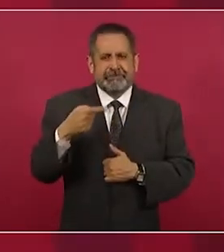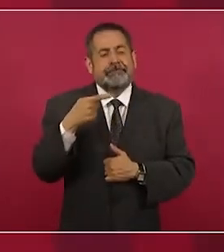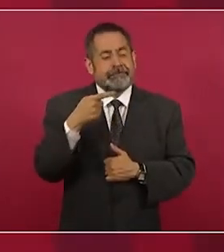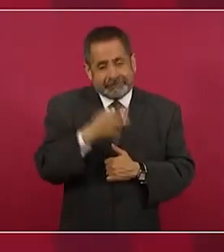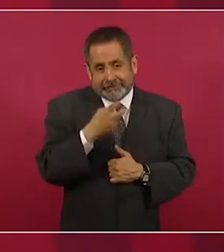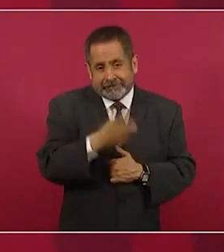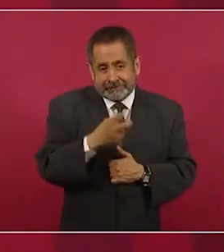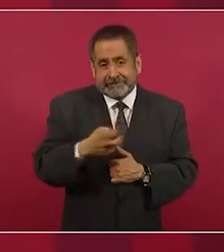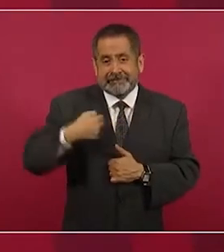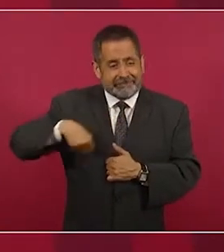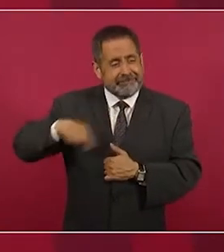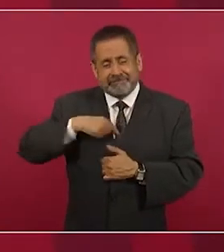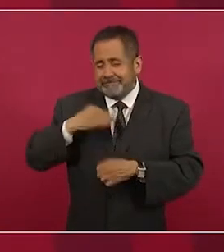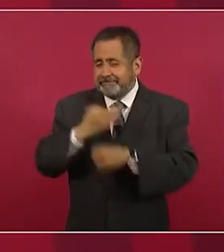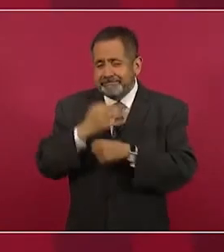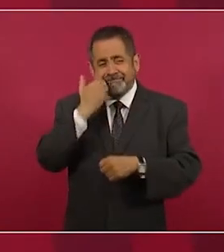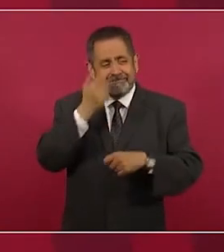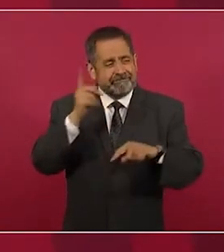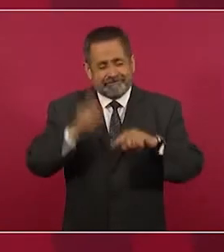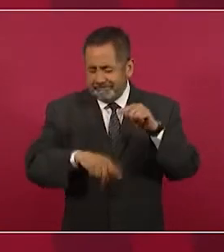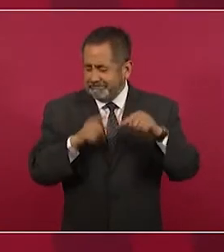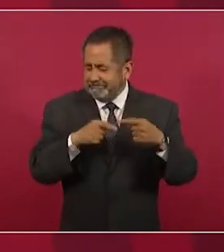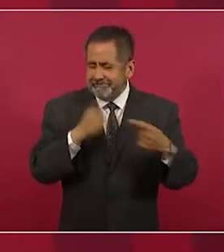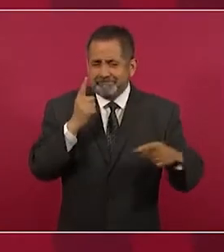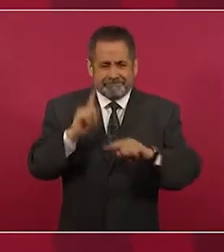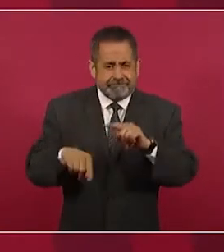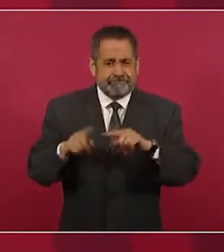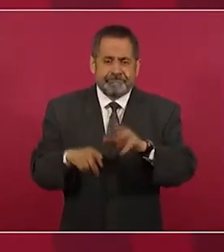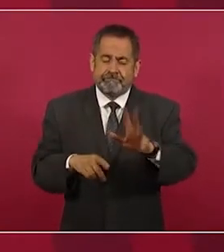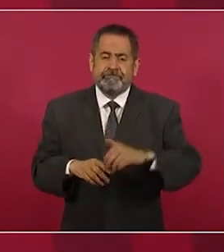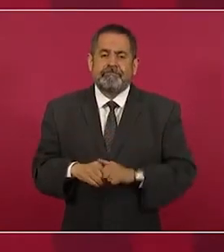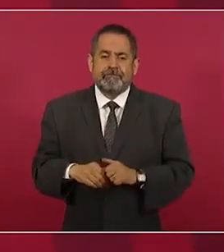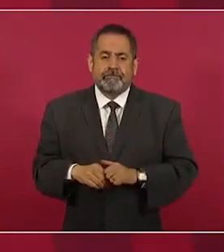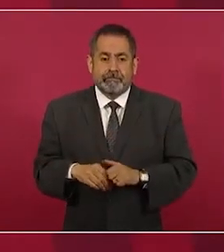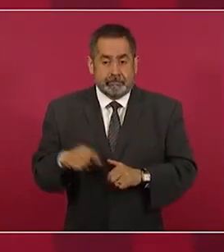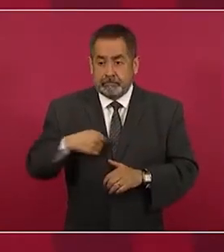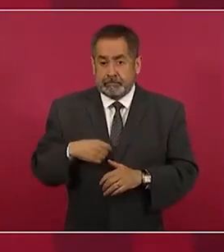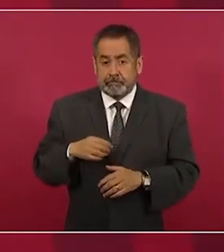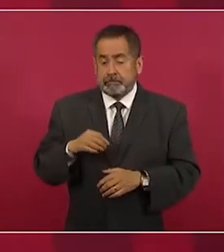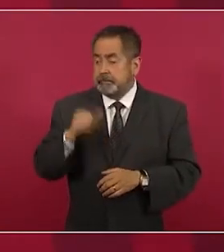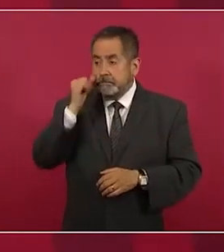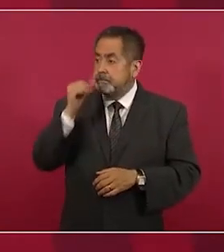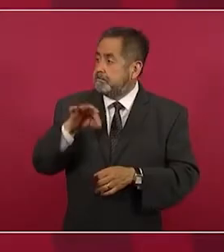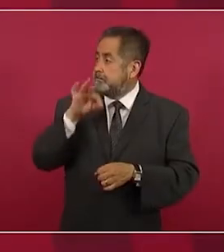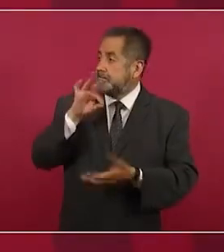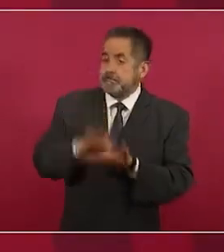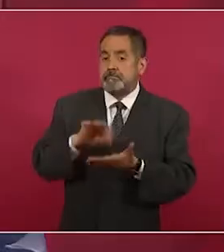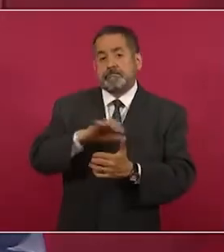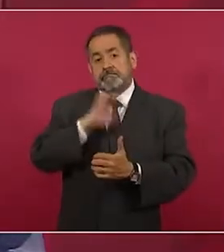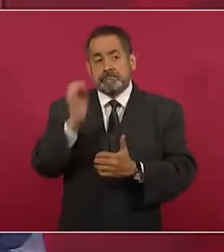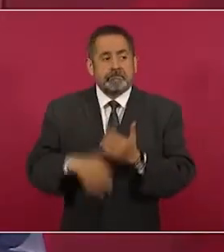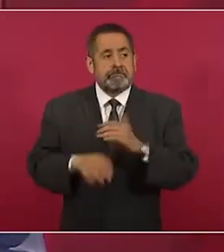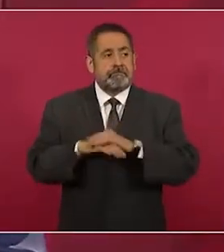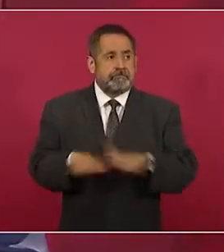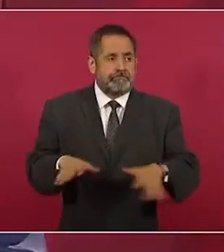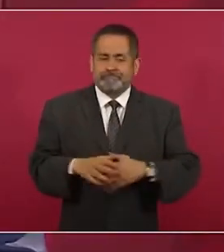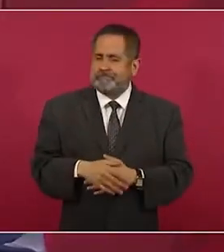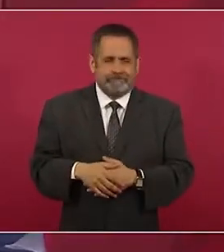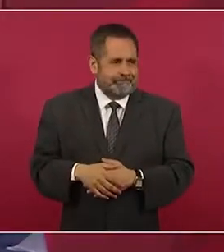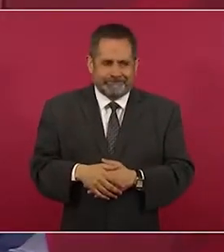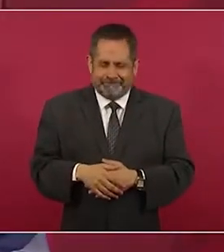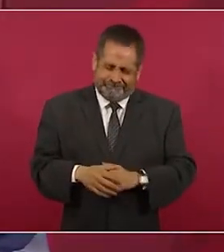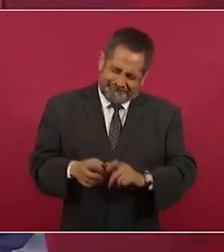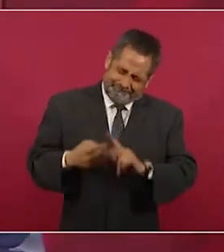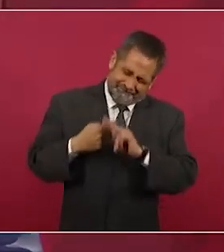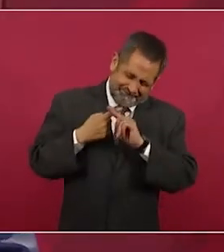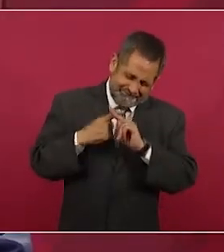nosotros estamos enfrentando. Ah, porque esto no termina todavía, esto apenas